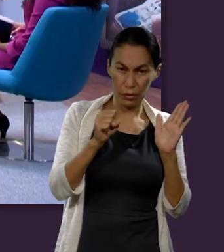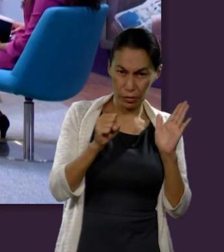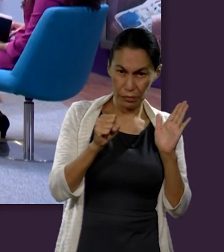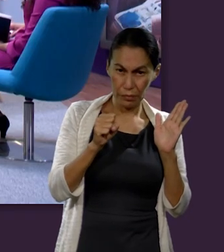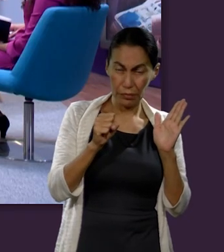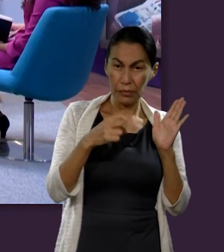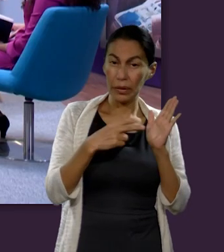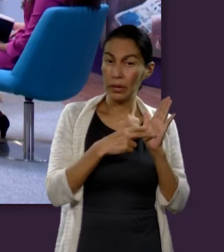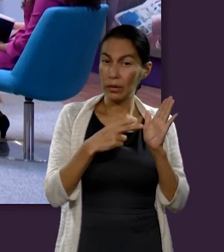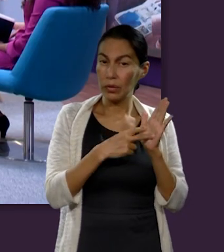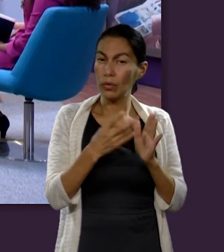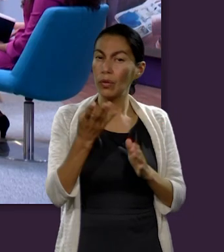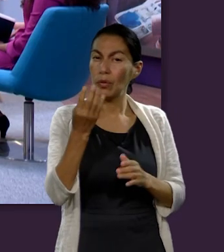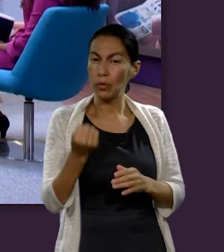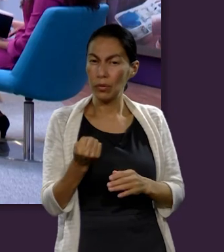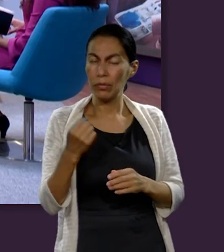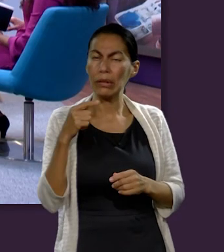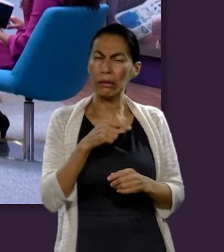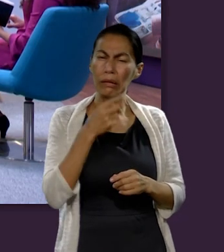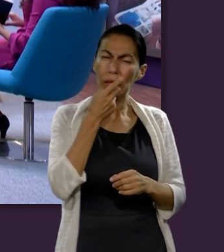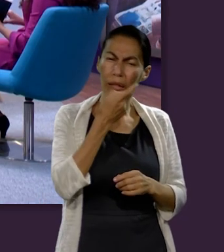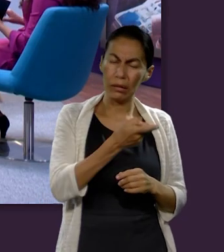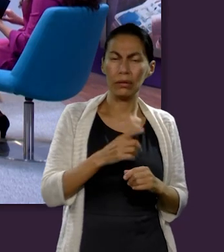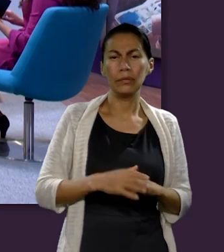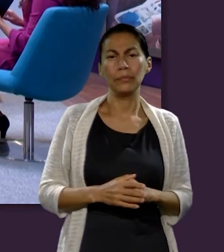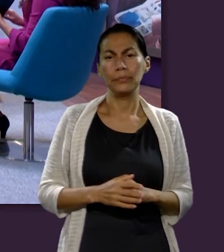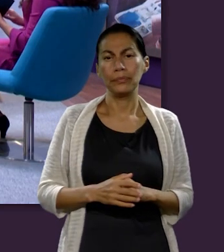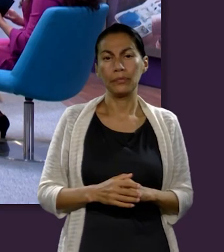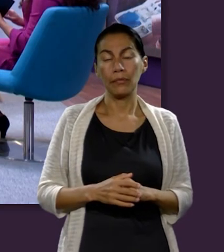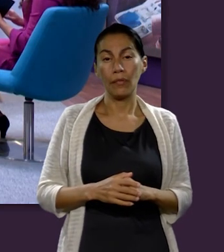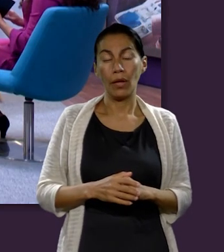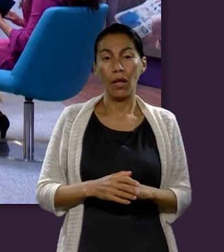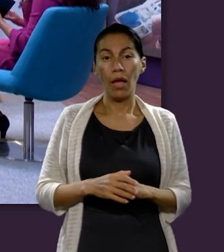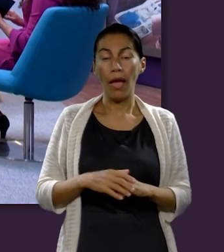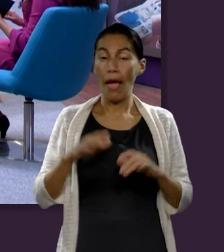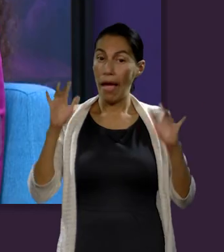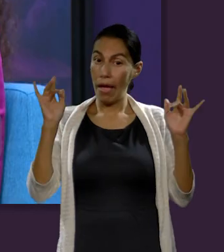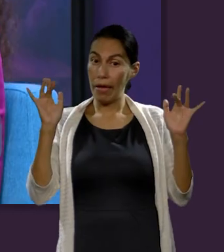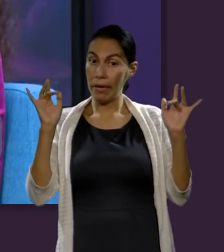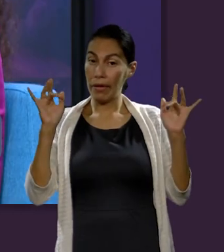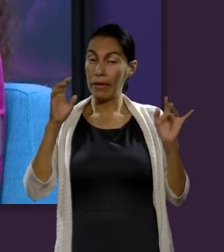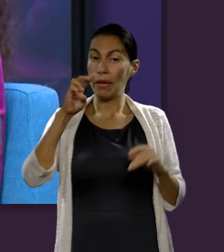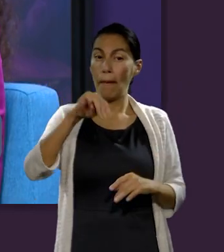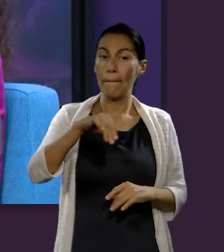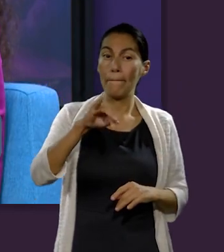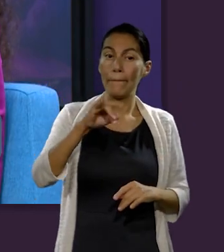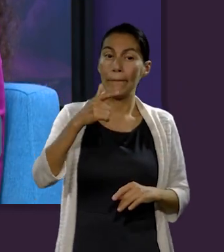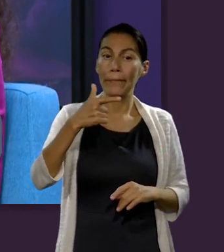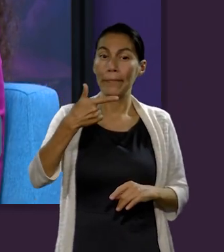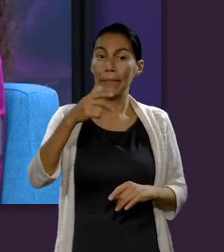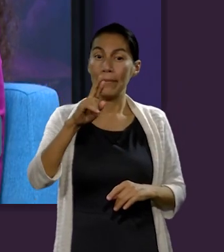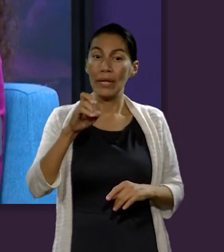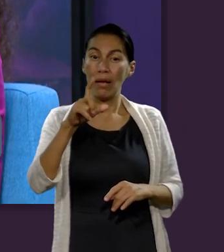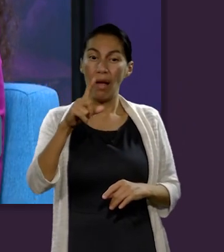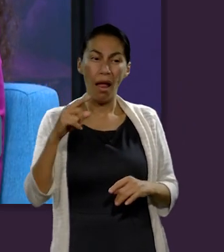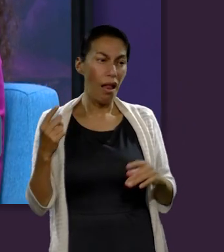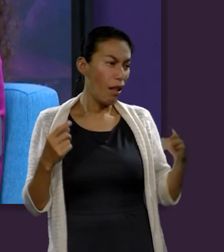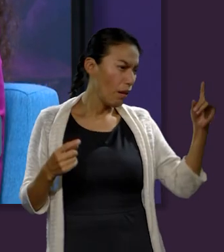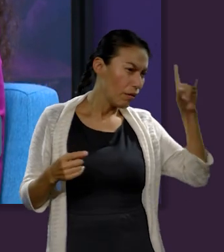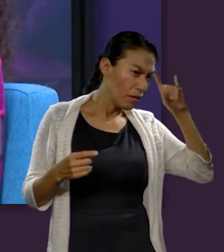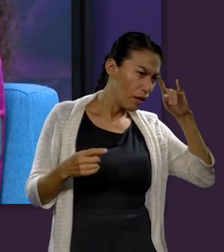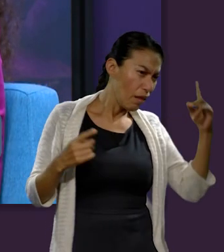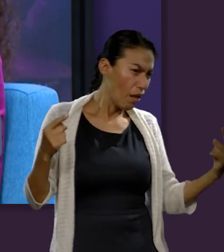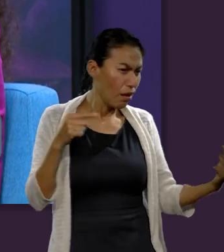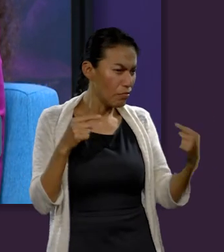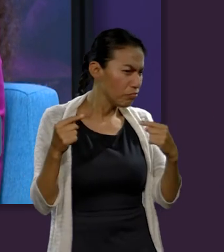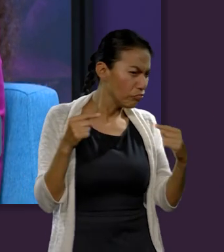Cuando nos vamos allí, nos relata, Pero cuando el arcángel Miguel contendía con el diablo disputando